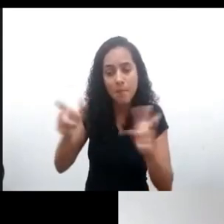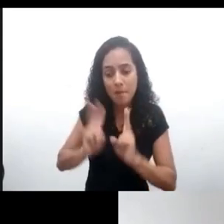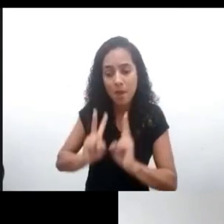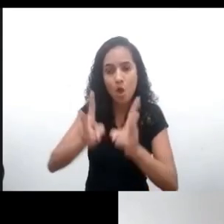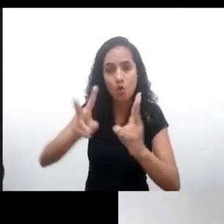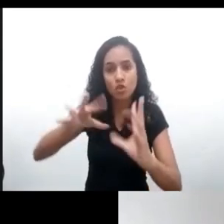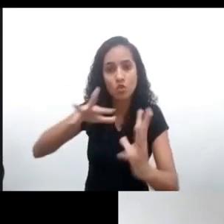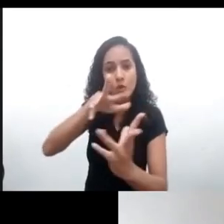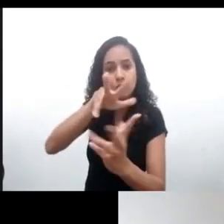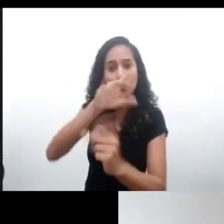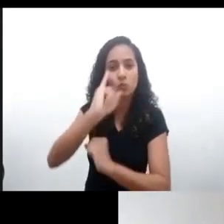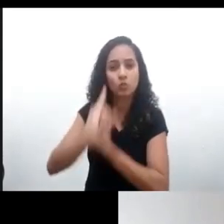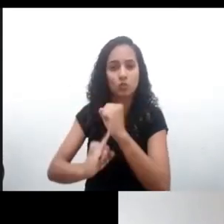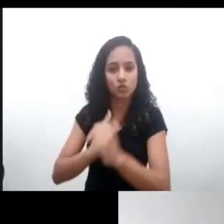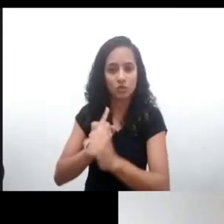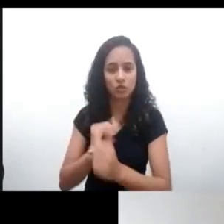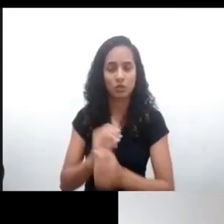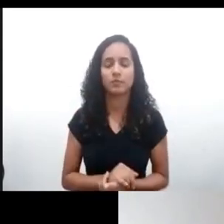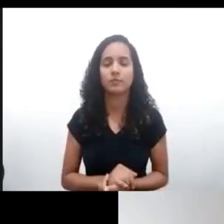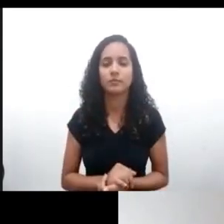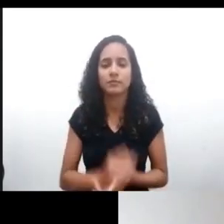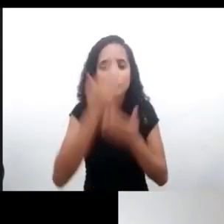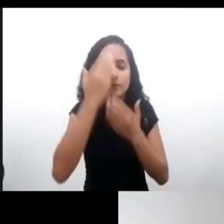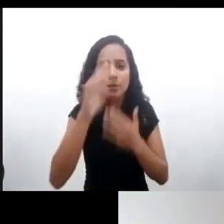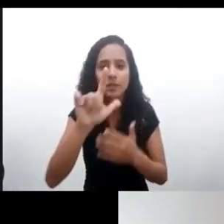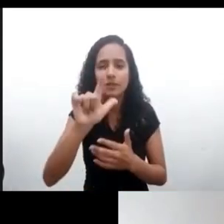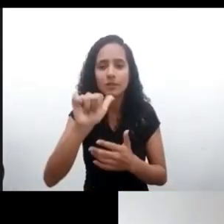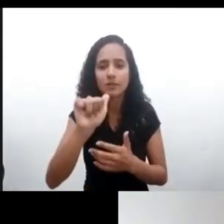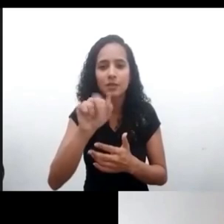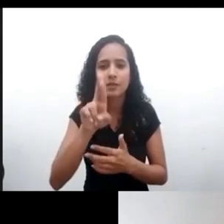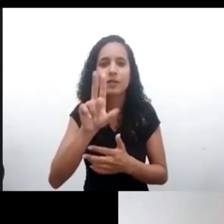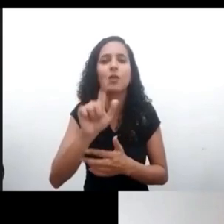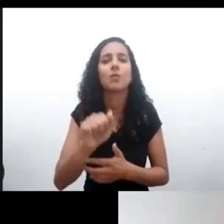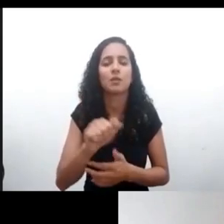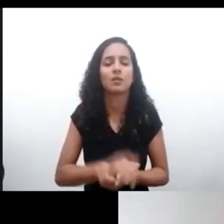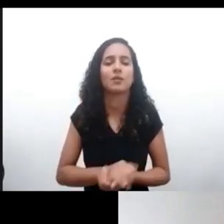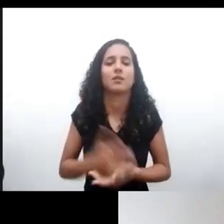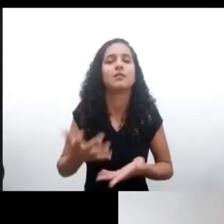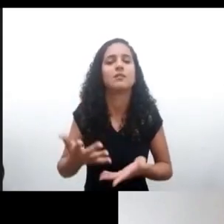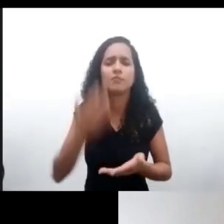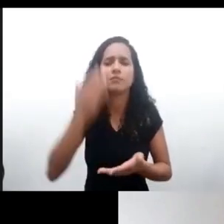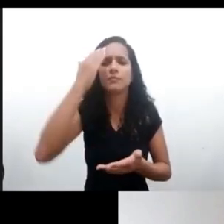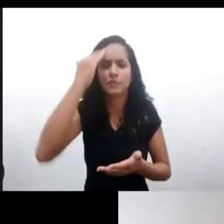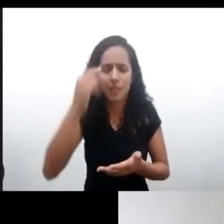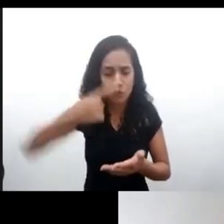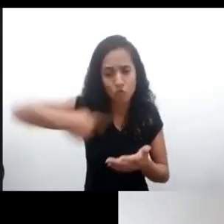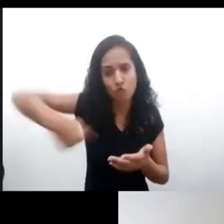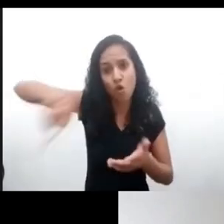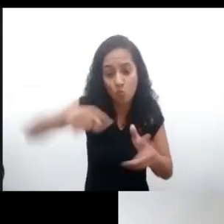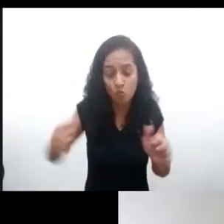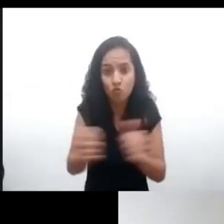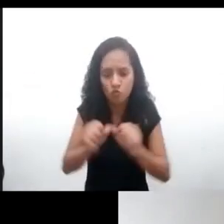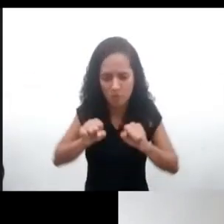fundamentales de los niños en el entorno digital, niños y niñas y adolescentes. Gracias, Laura. sin duda, este